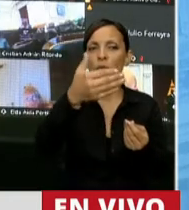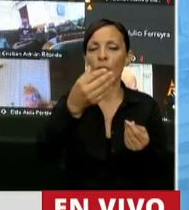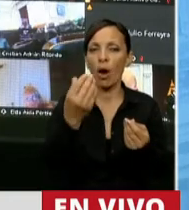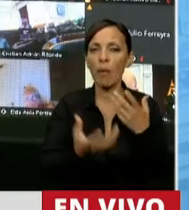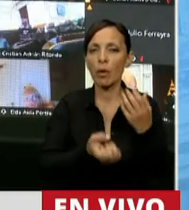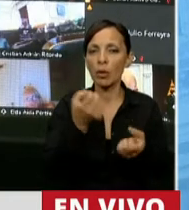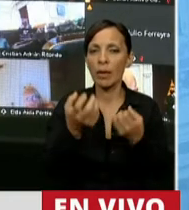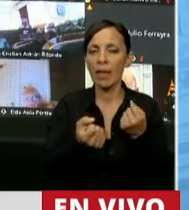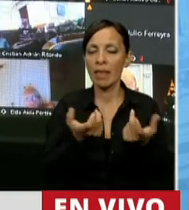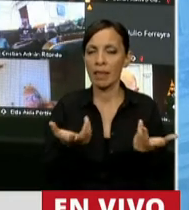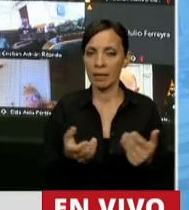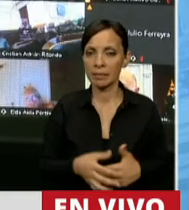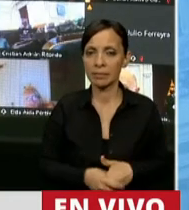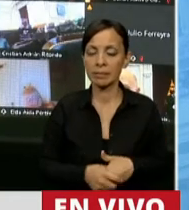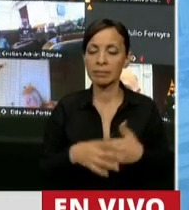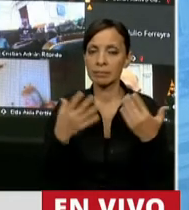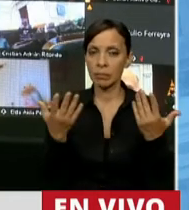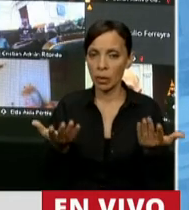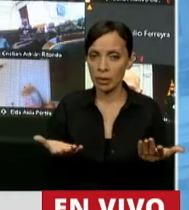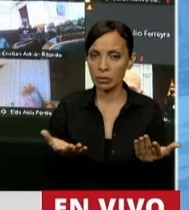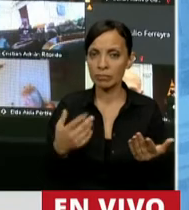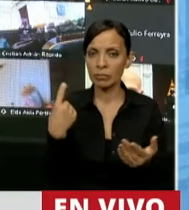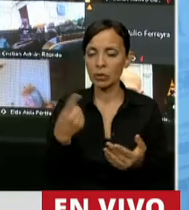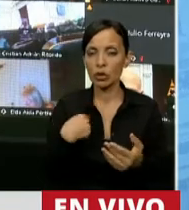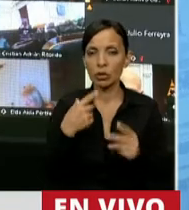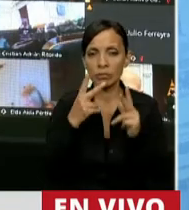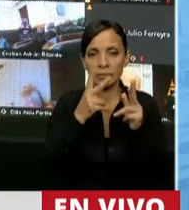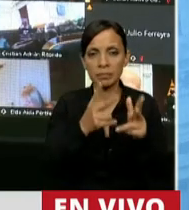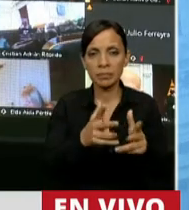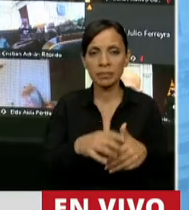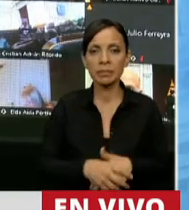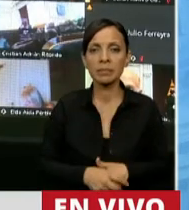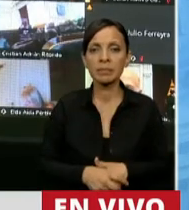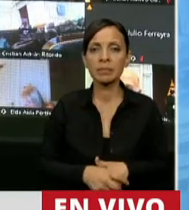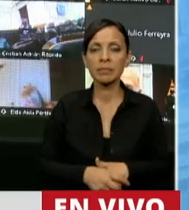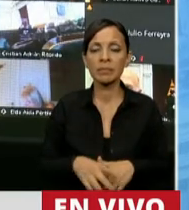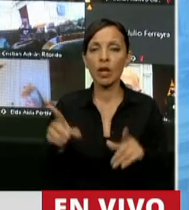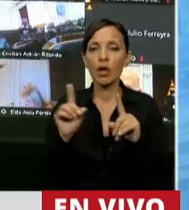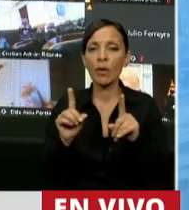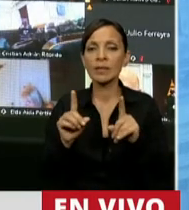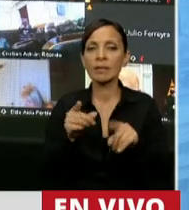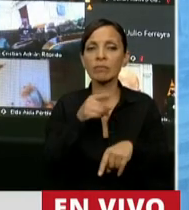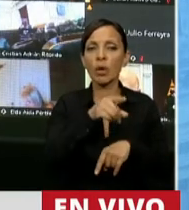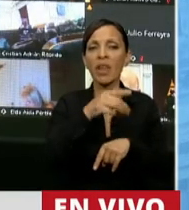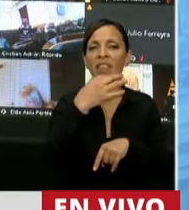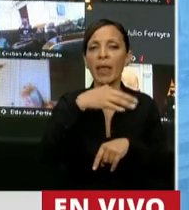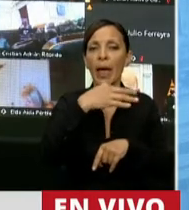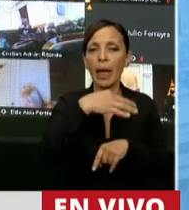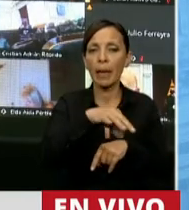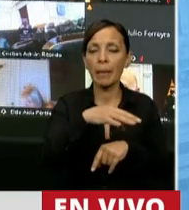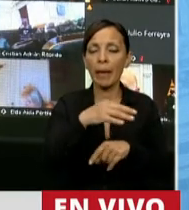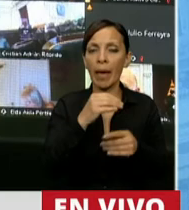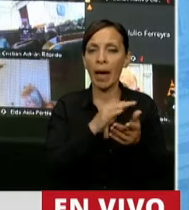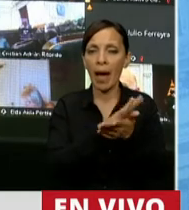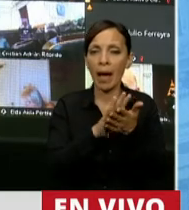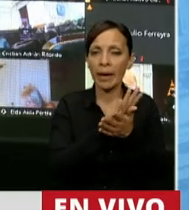Es por ello que sostenemos, presidente, que no es lo que corresponden los arreglos por fuera de